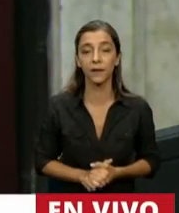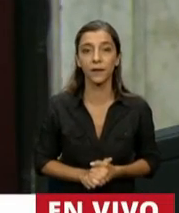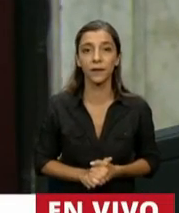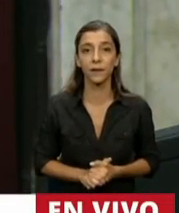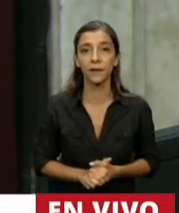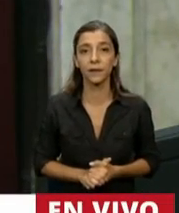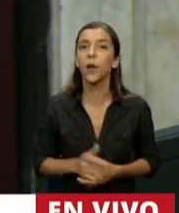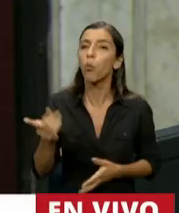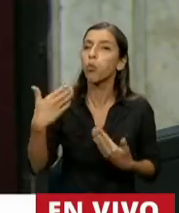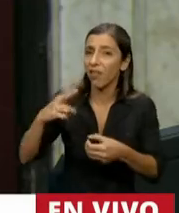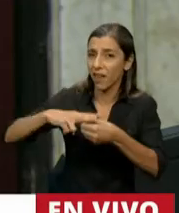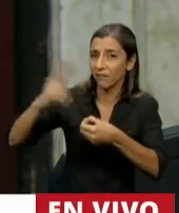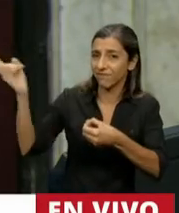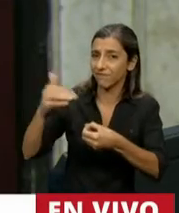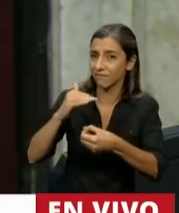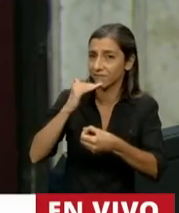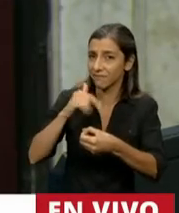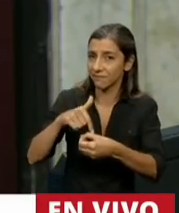si le pueden habilitar el micrófono.